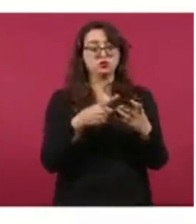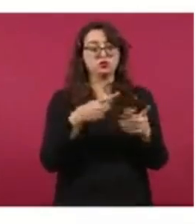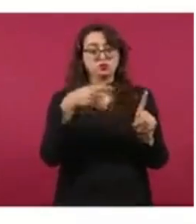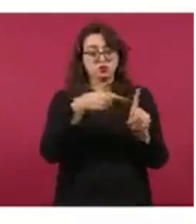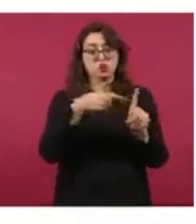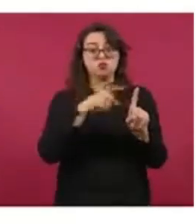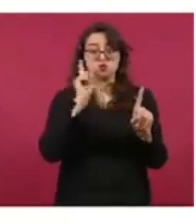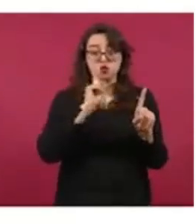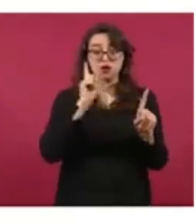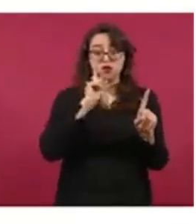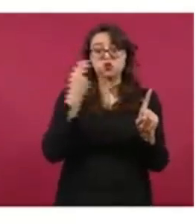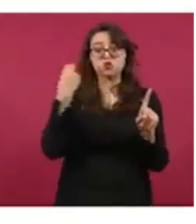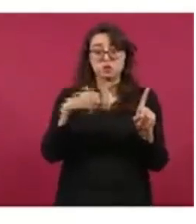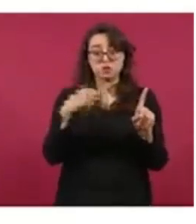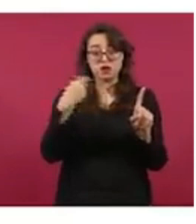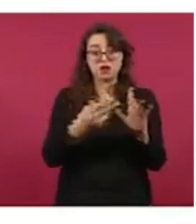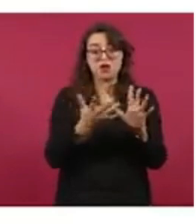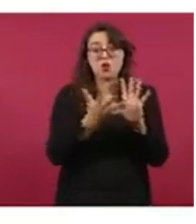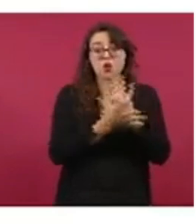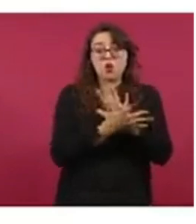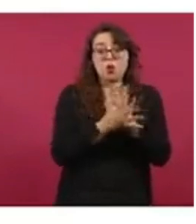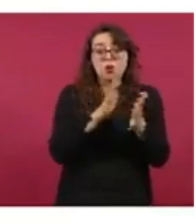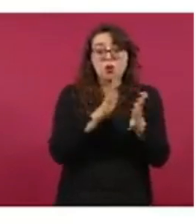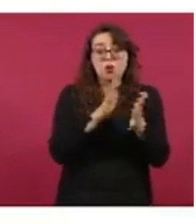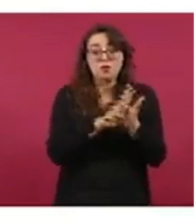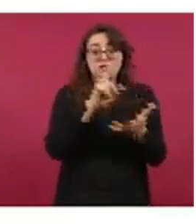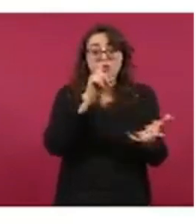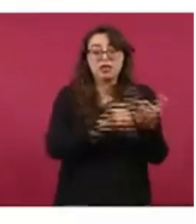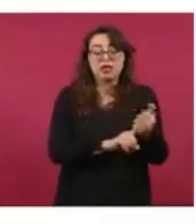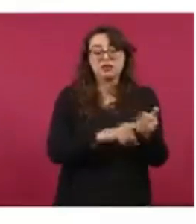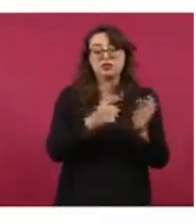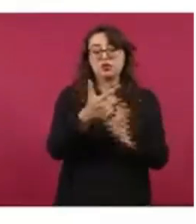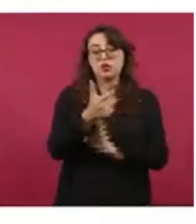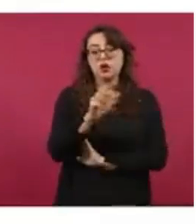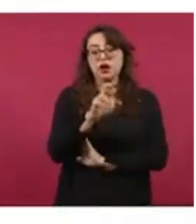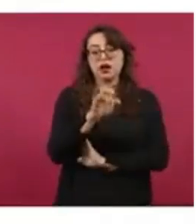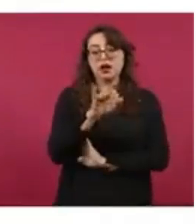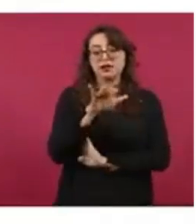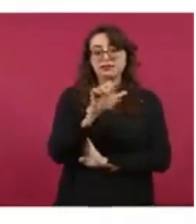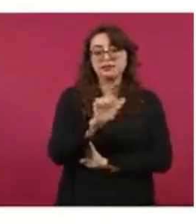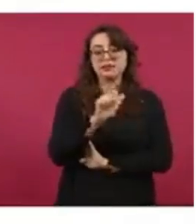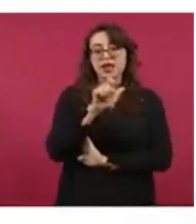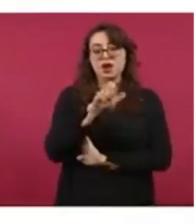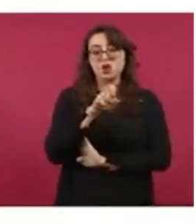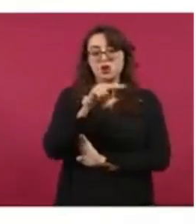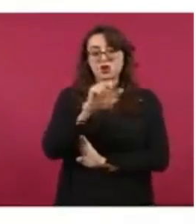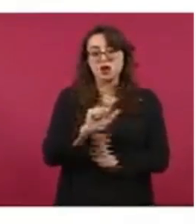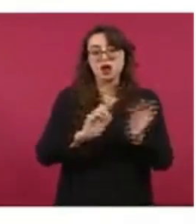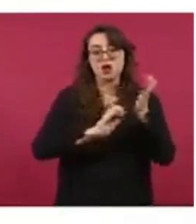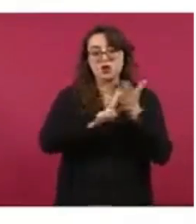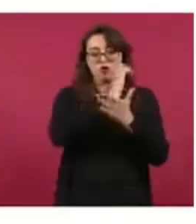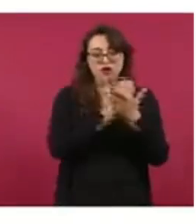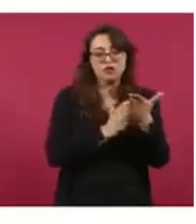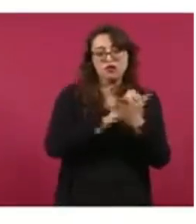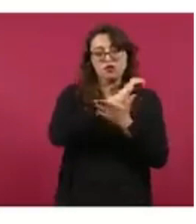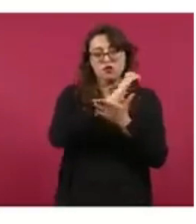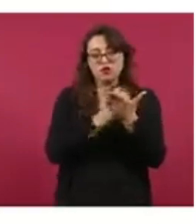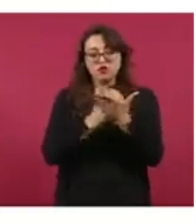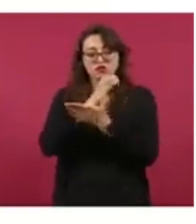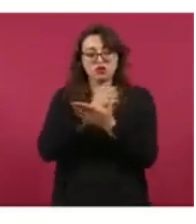de todos los contratos que entregaron.